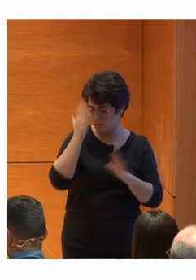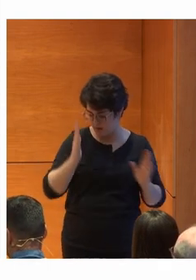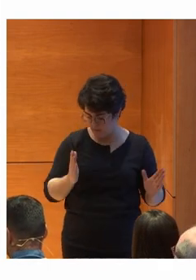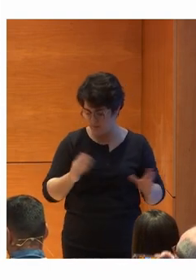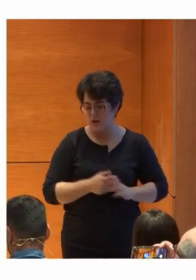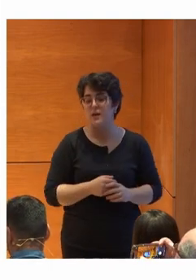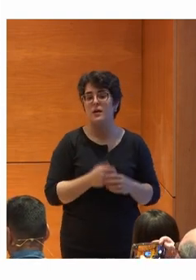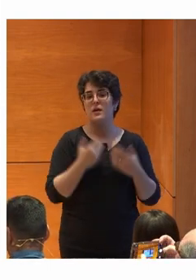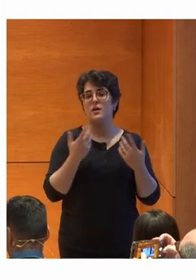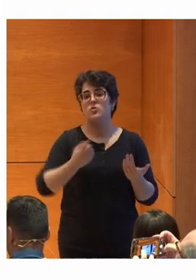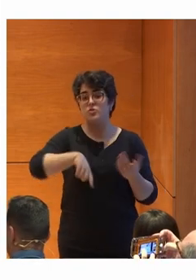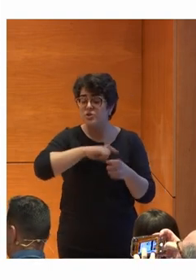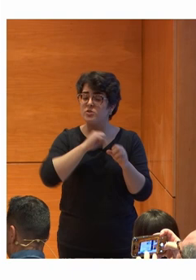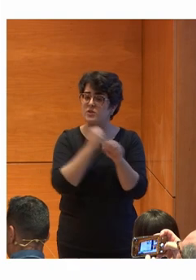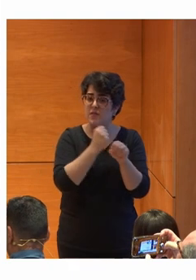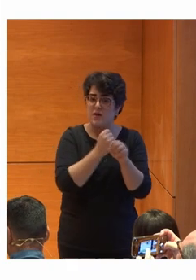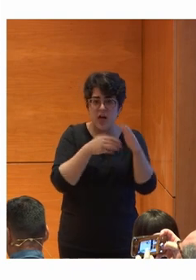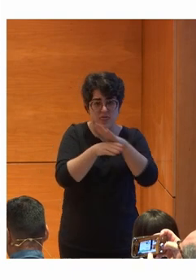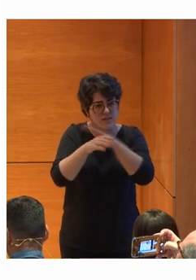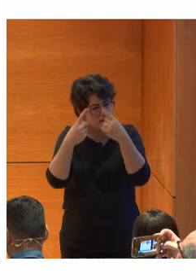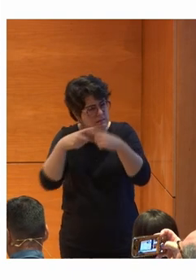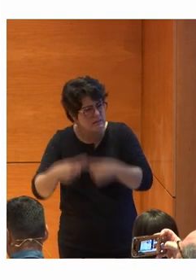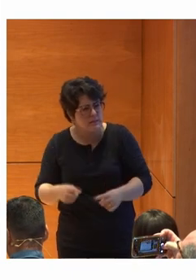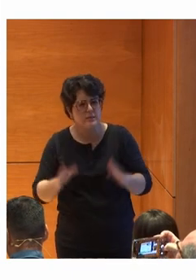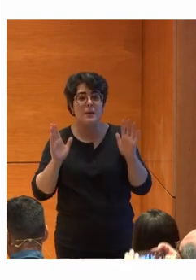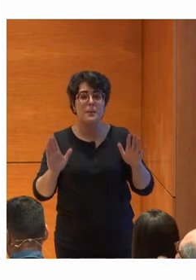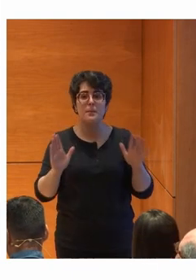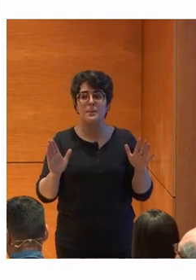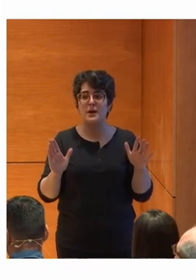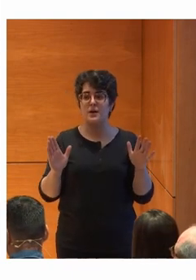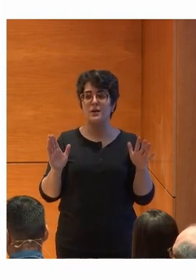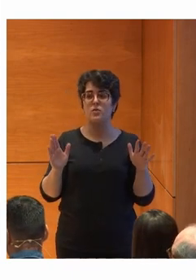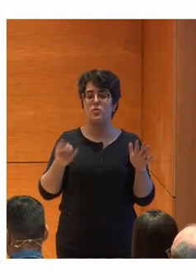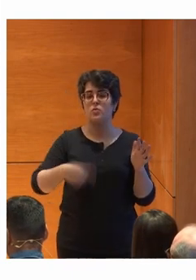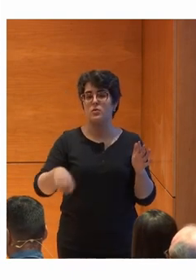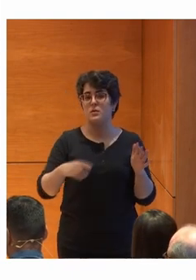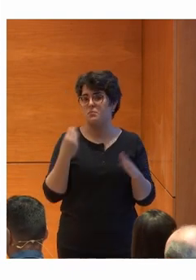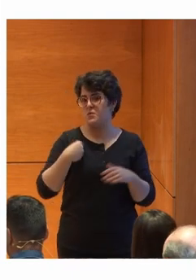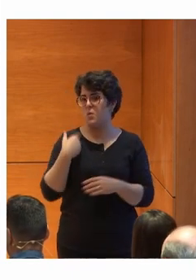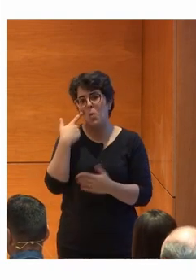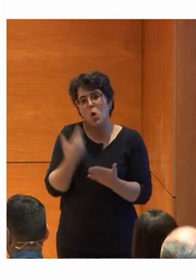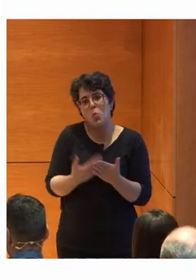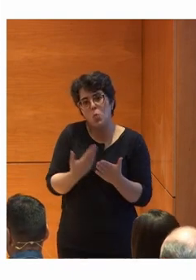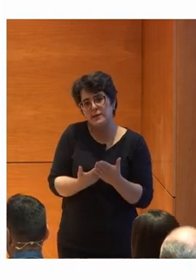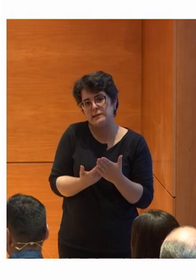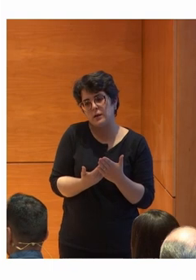Trabajamos con diferentes accesos Pero como propuesta